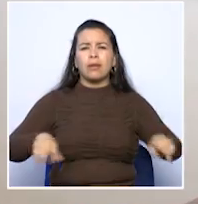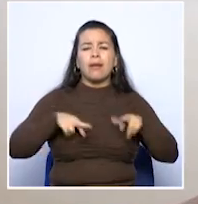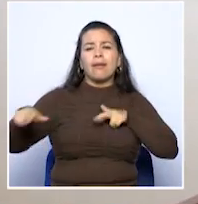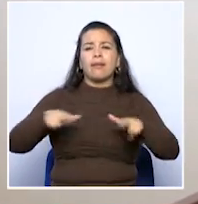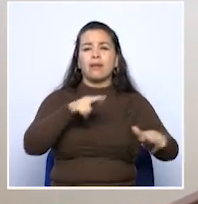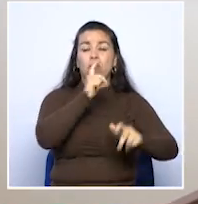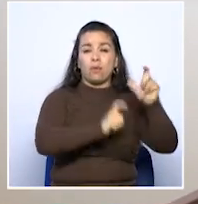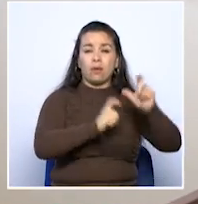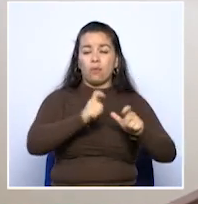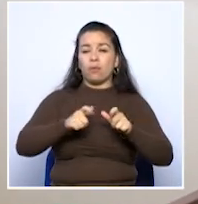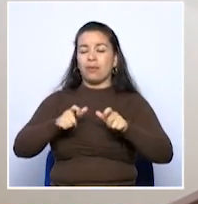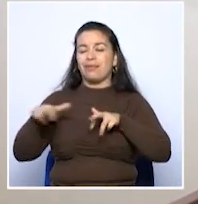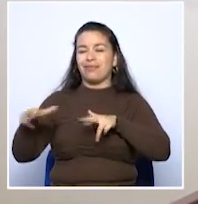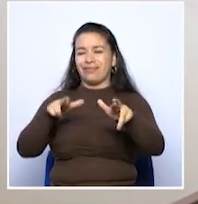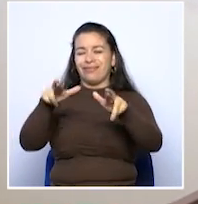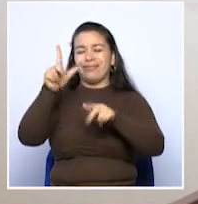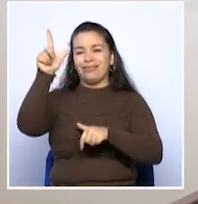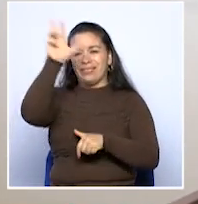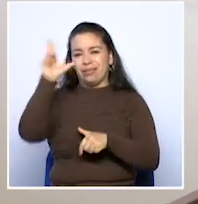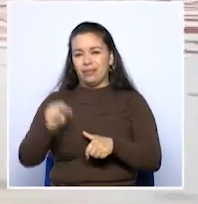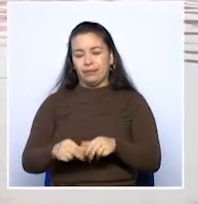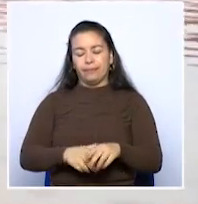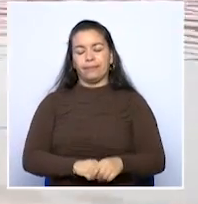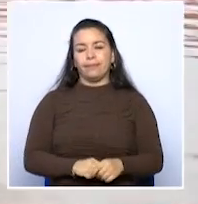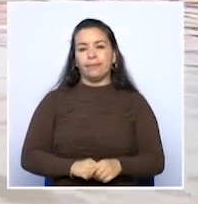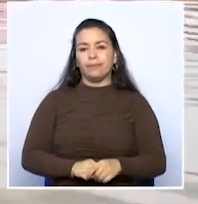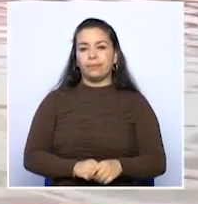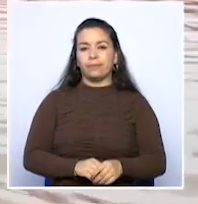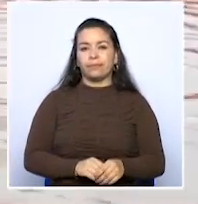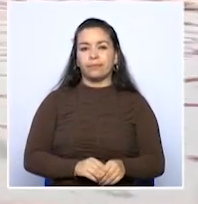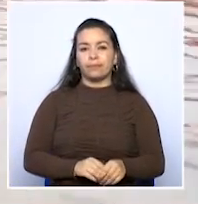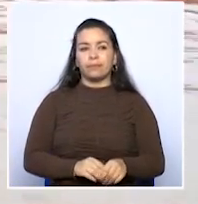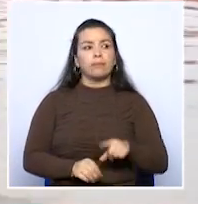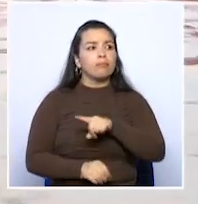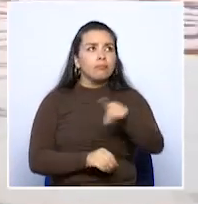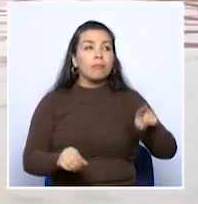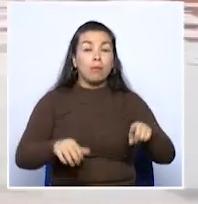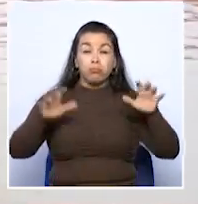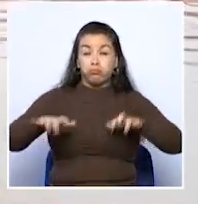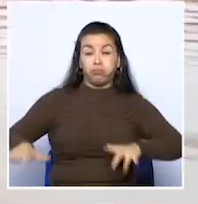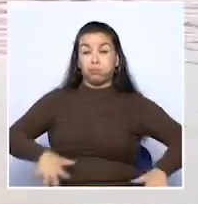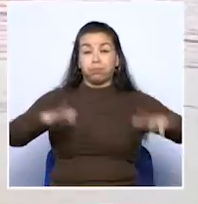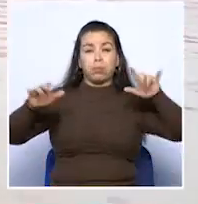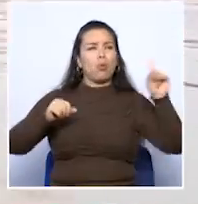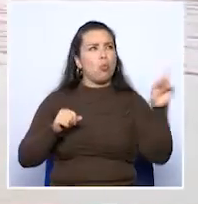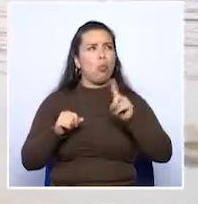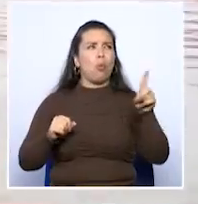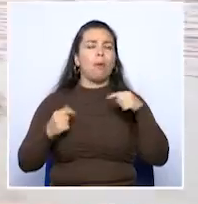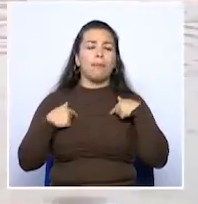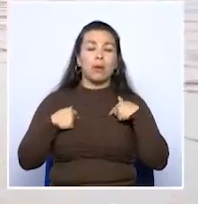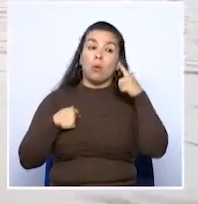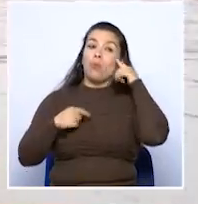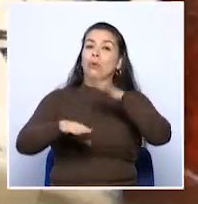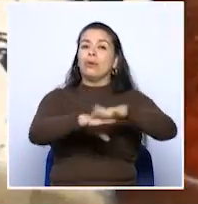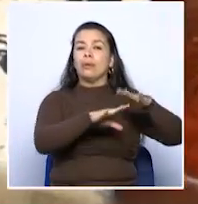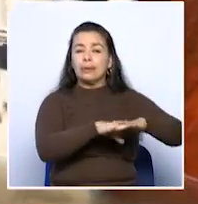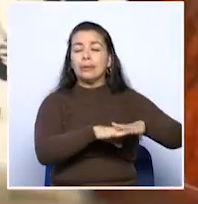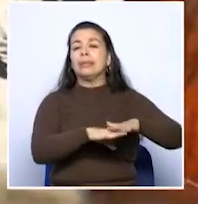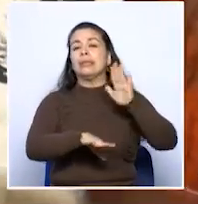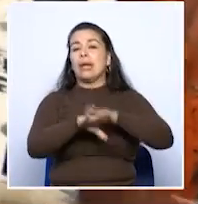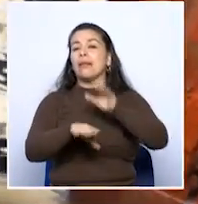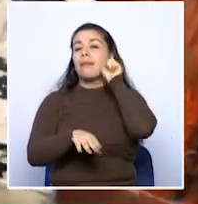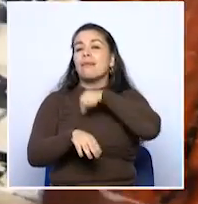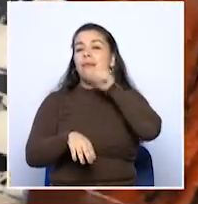como el río Risaralda a su paso por esta localidad. Aunque no se han reportado inundaciones, la administración municipal ha decretado la alerta naranja por la